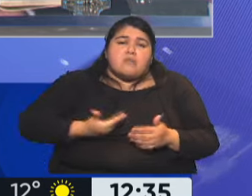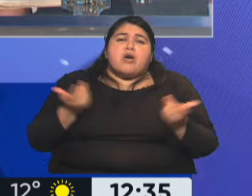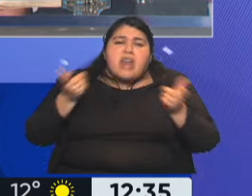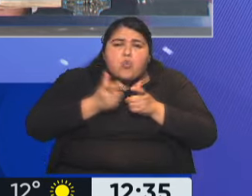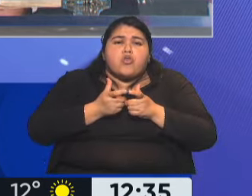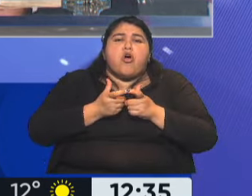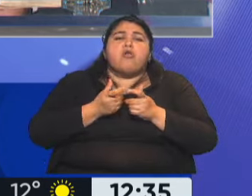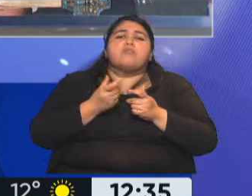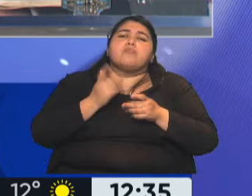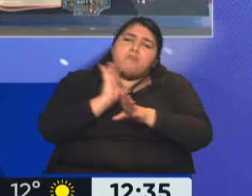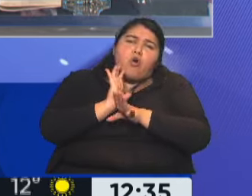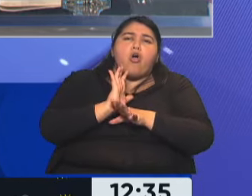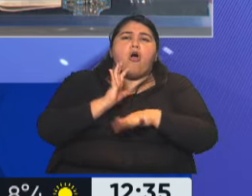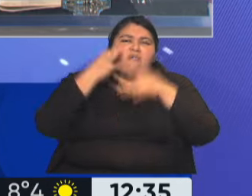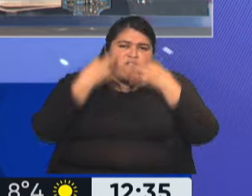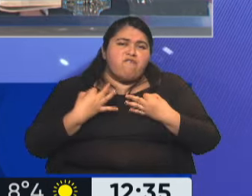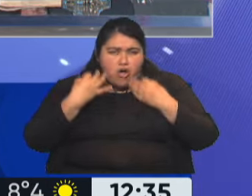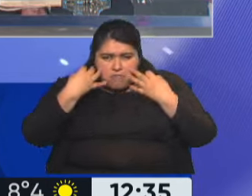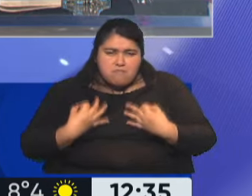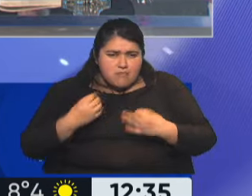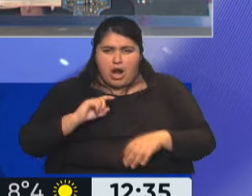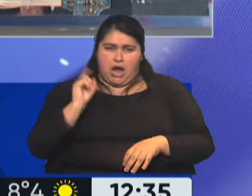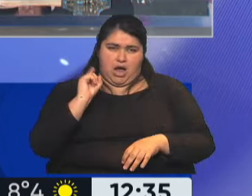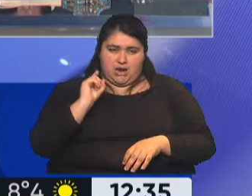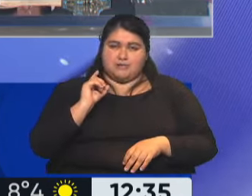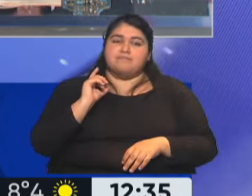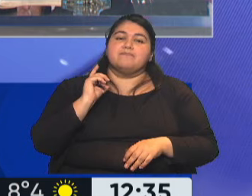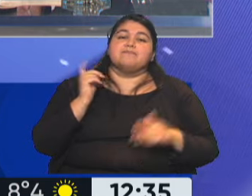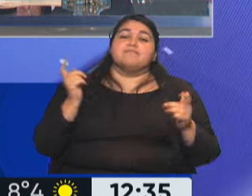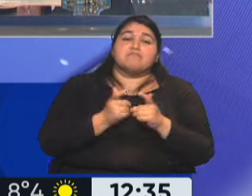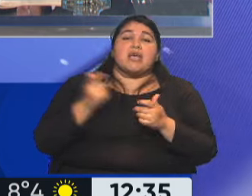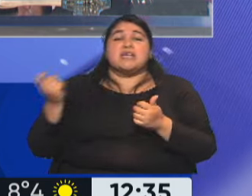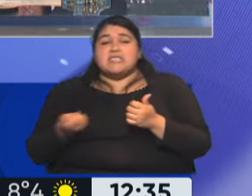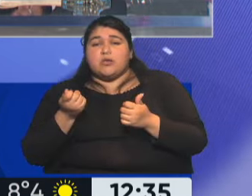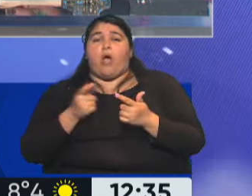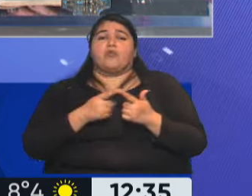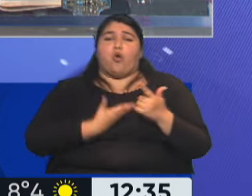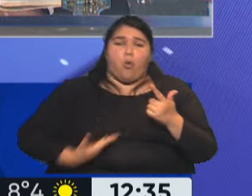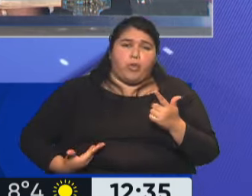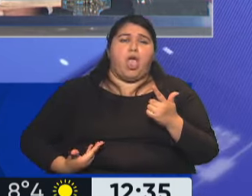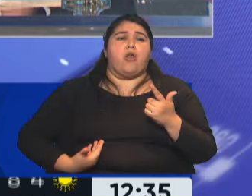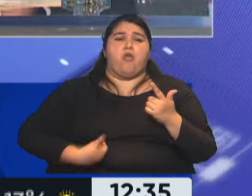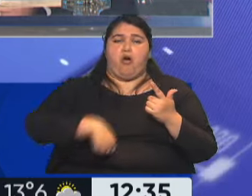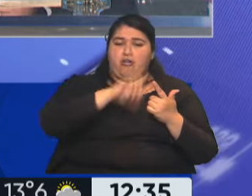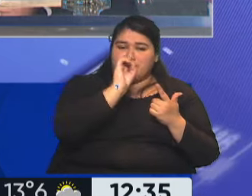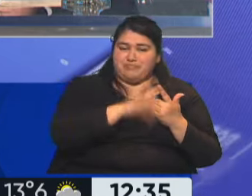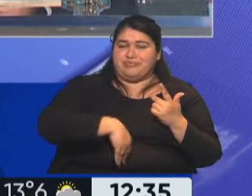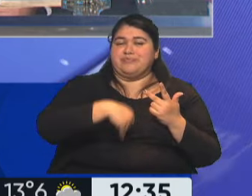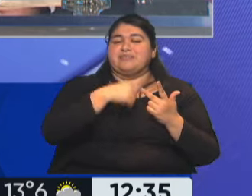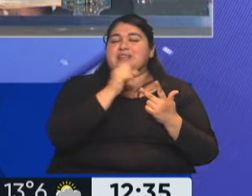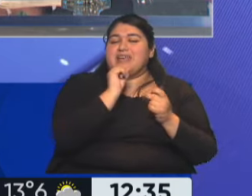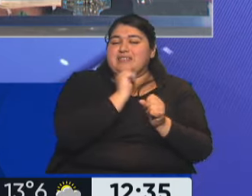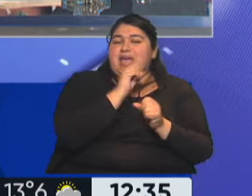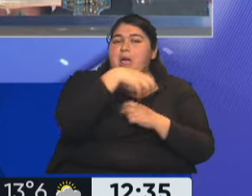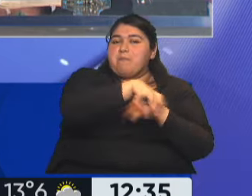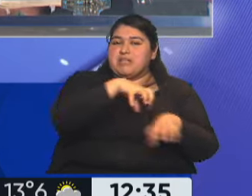medio informal en donde va a estar el Estado, los empresarios y los sindicatos, que funciona de alguna manera como